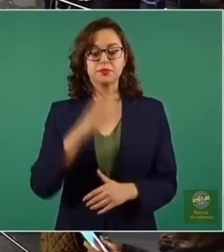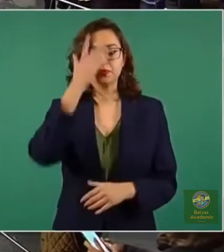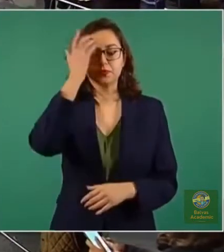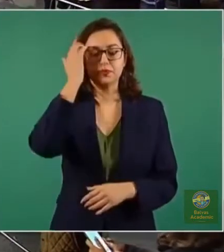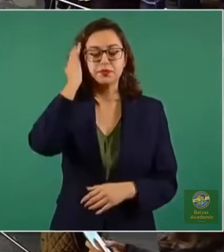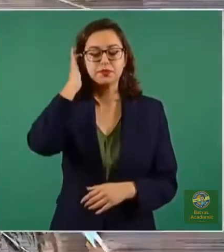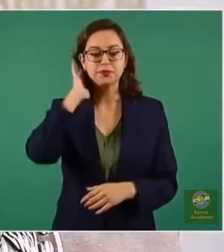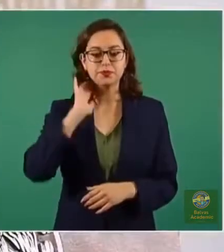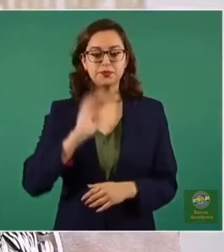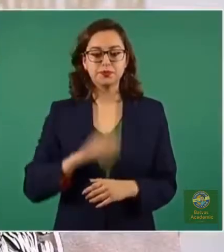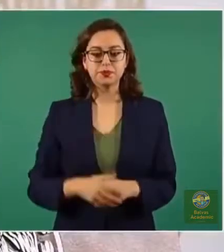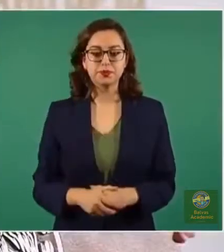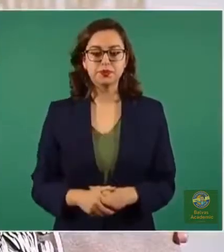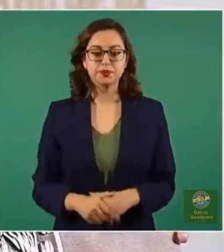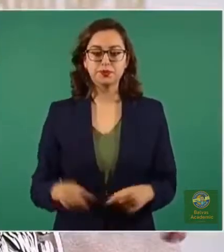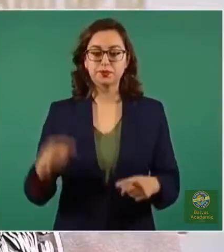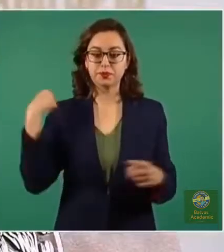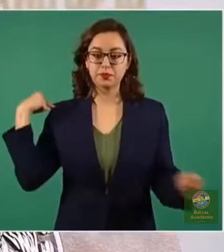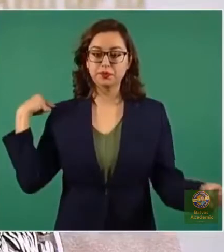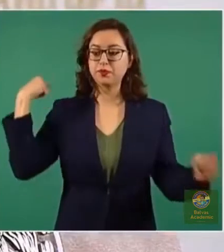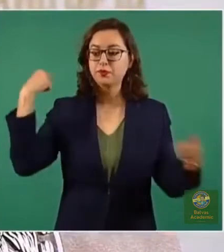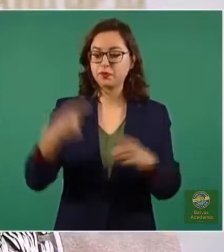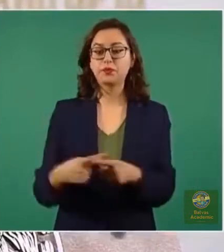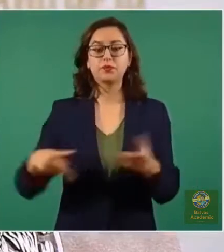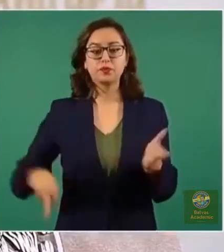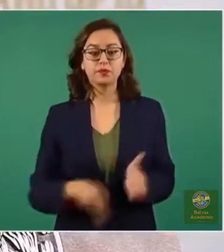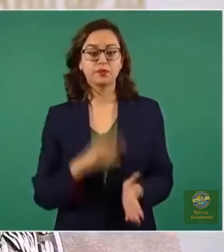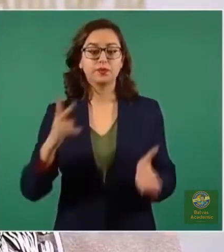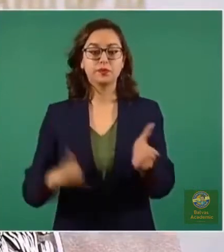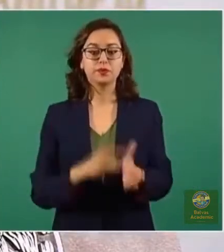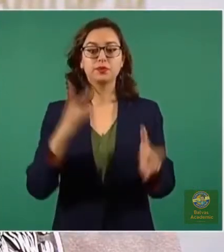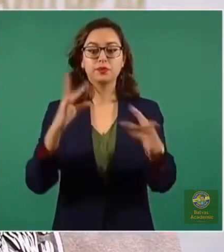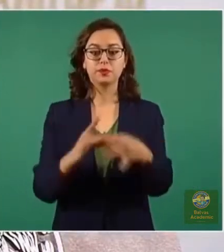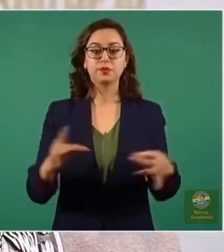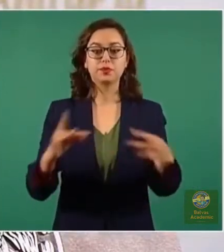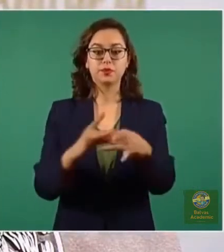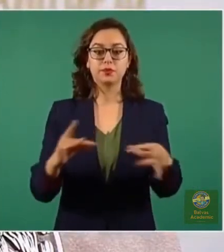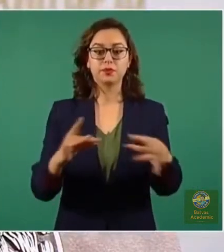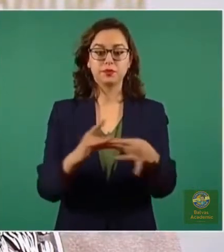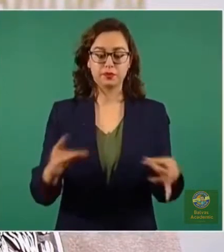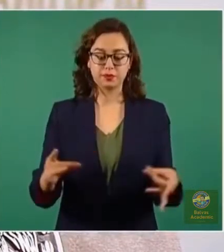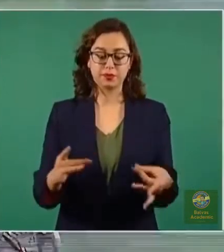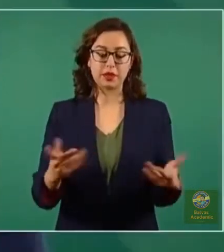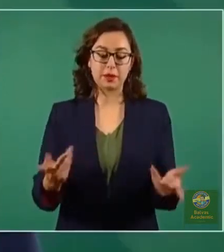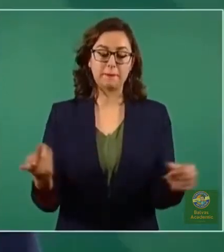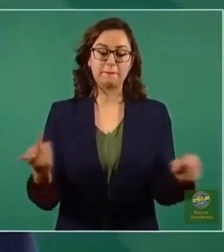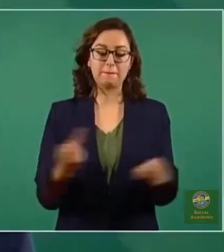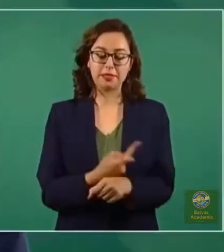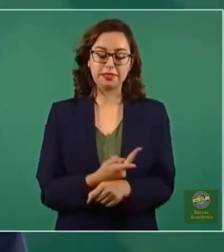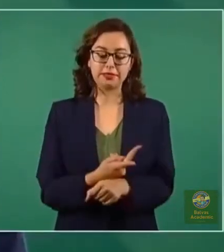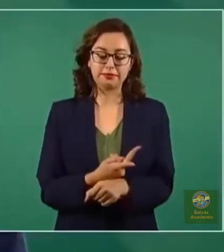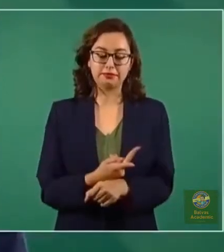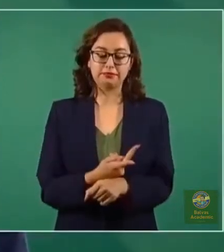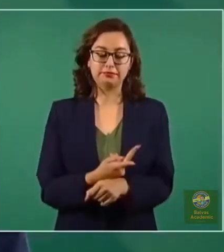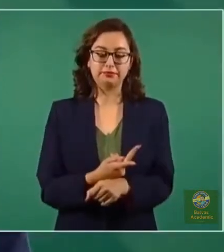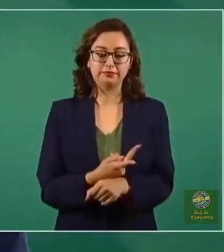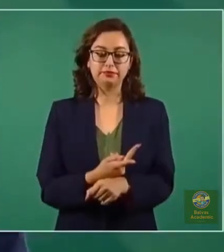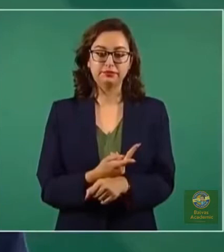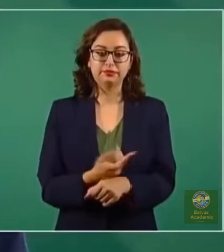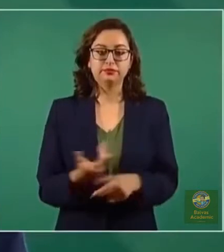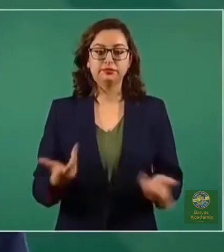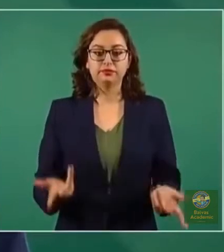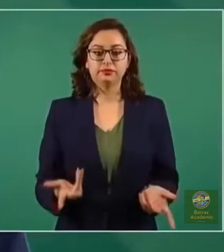comentando a lo largo de las semanas recientes, en el sentido de lo que acaba de decir el presidente, nosotros siempre